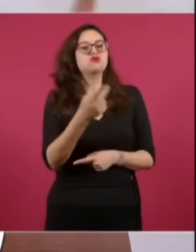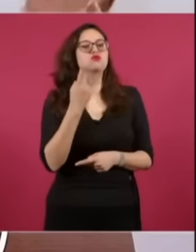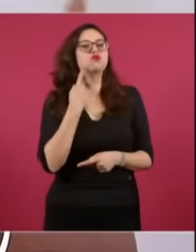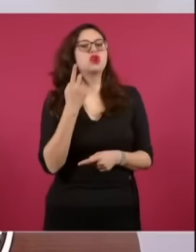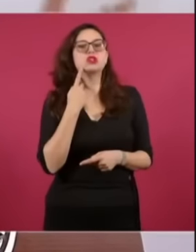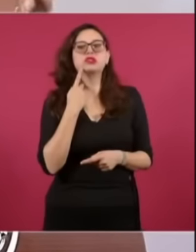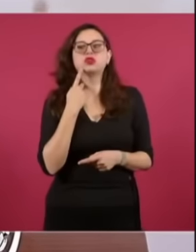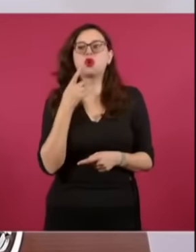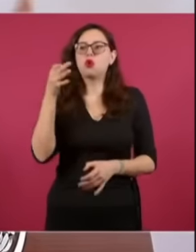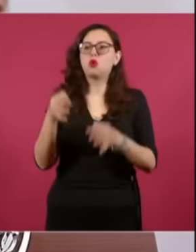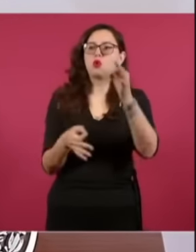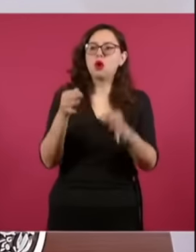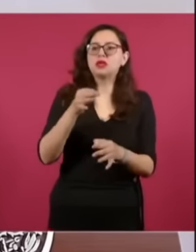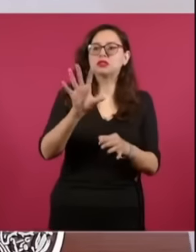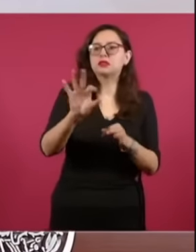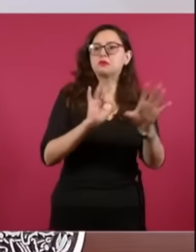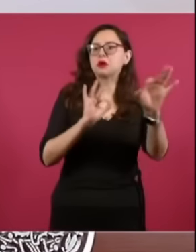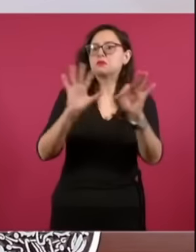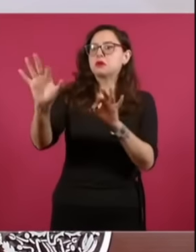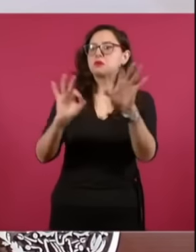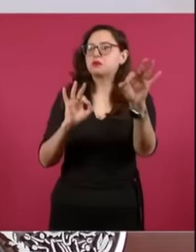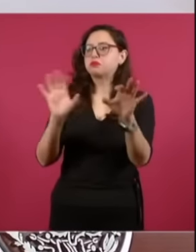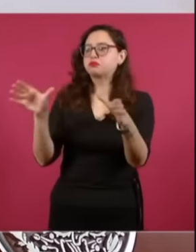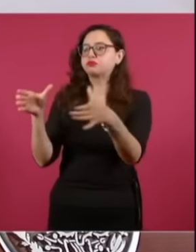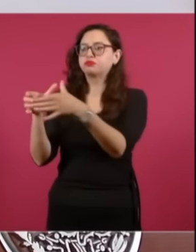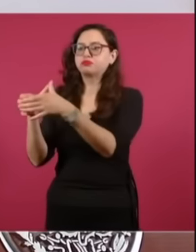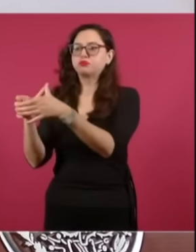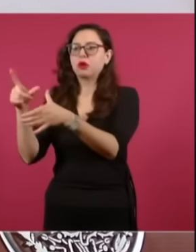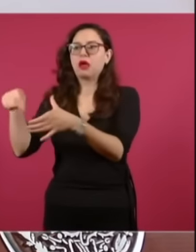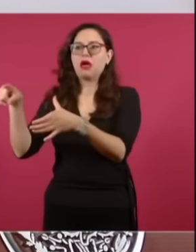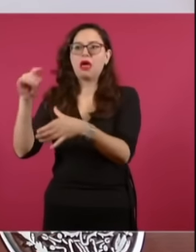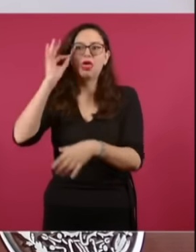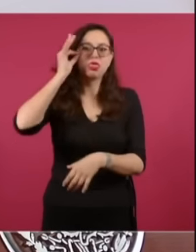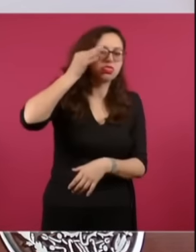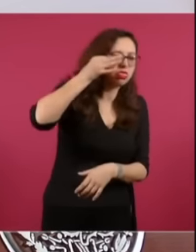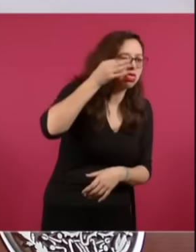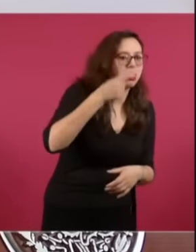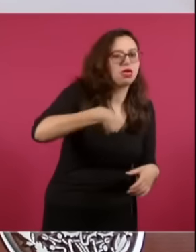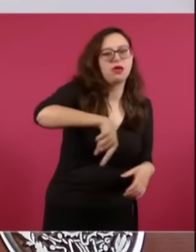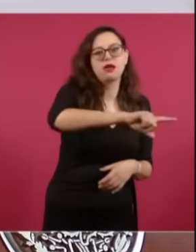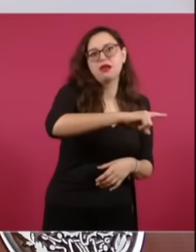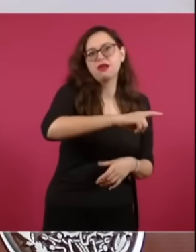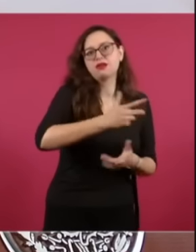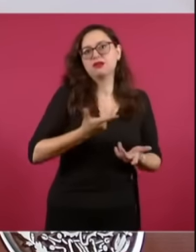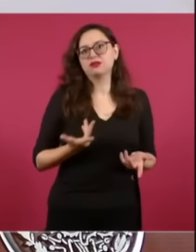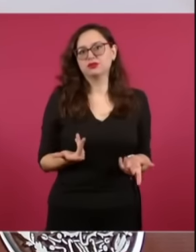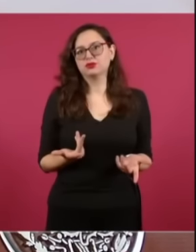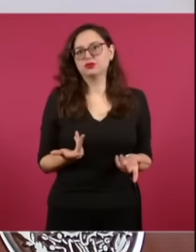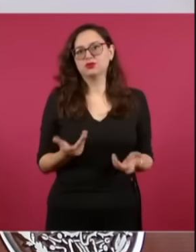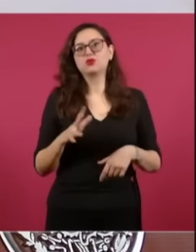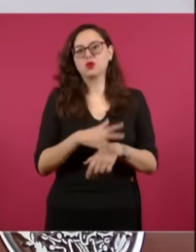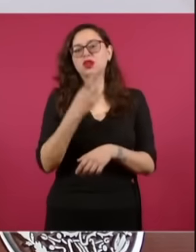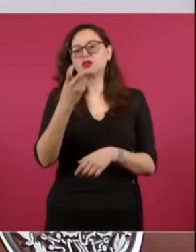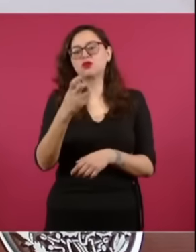ayudar mucho para que se imparta justicia con honestidad